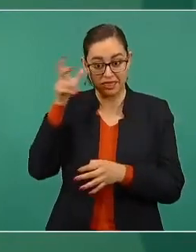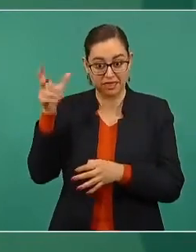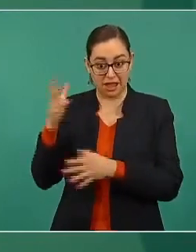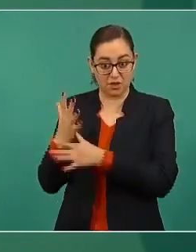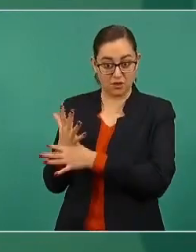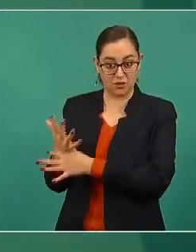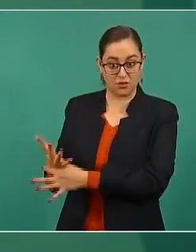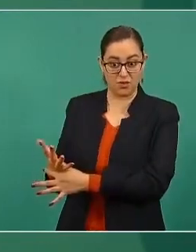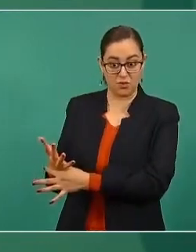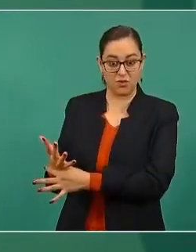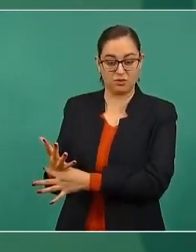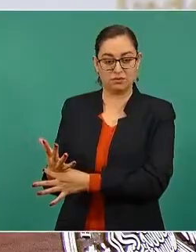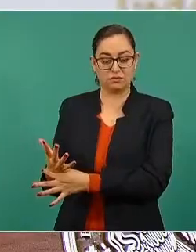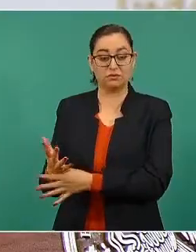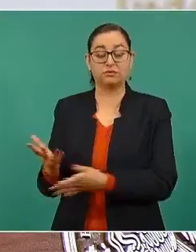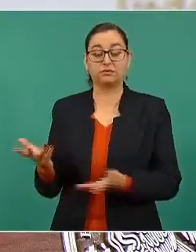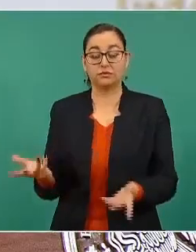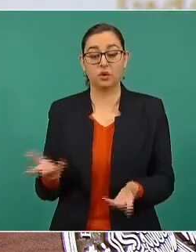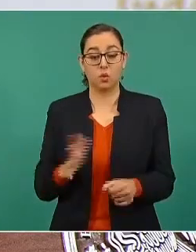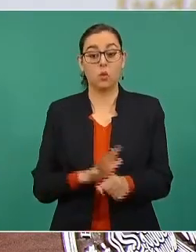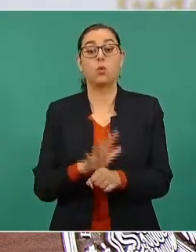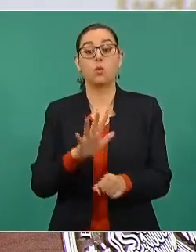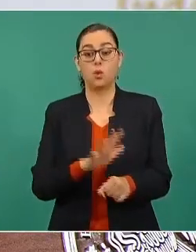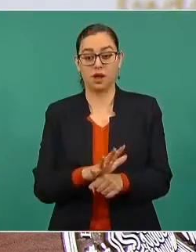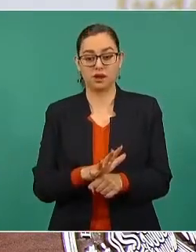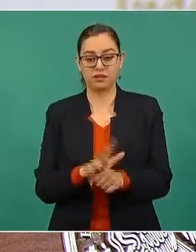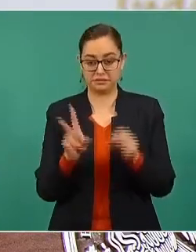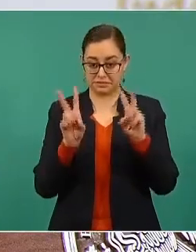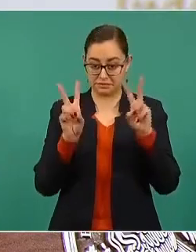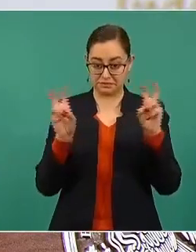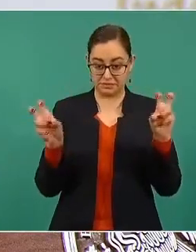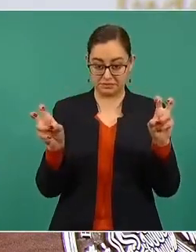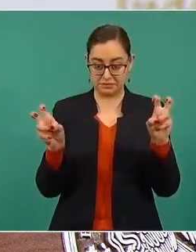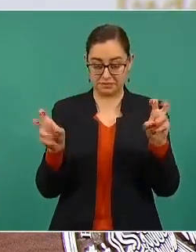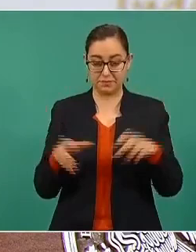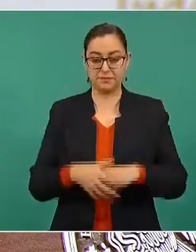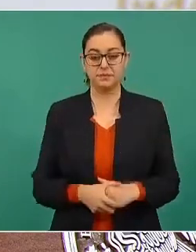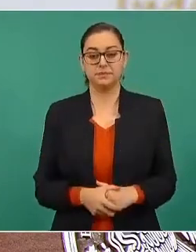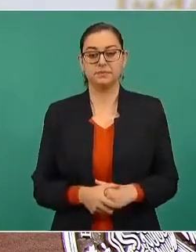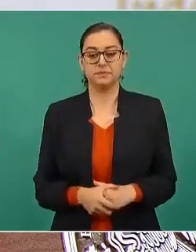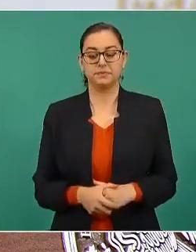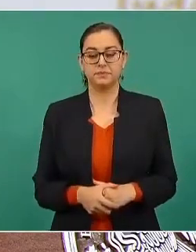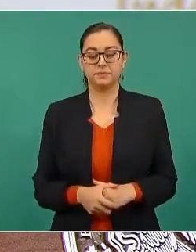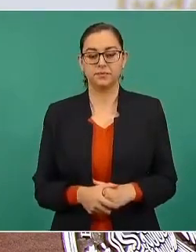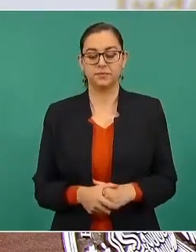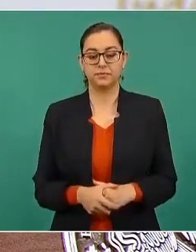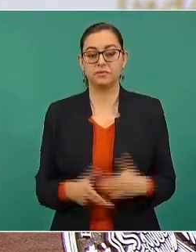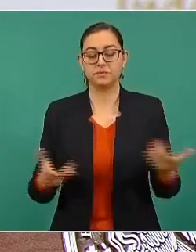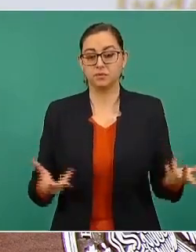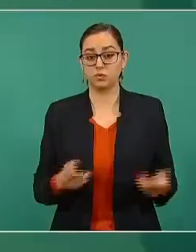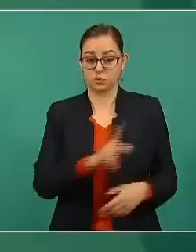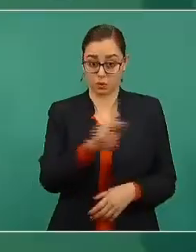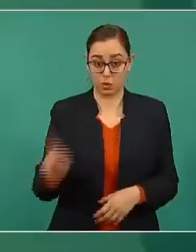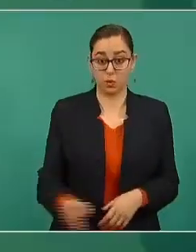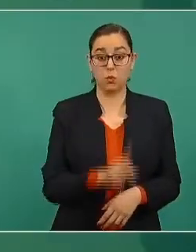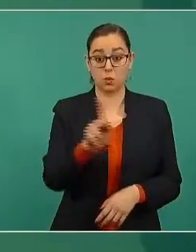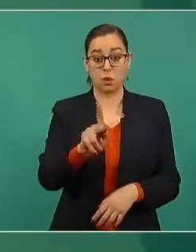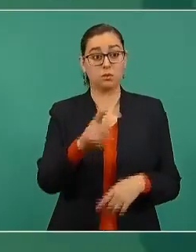los pueblos que quieren ser libres,